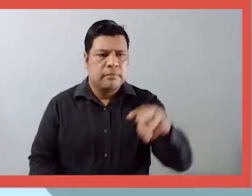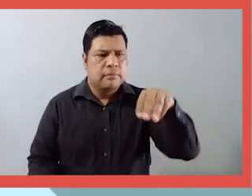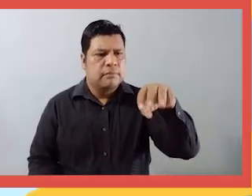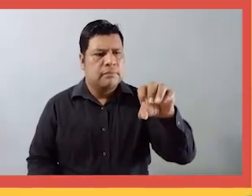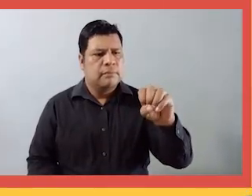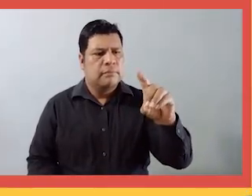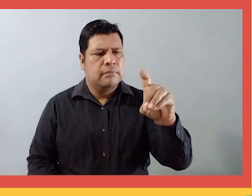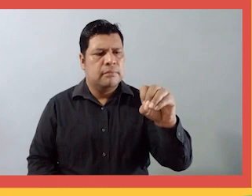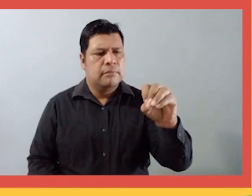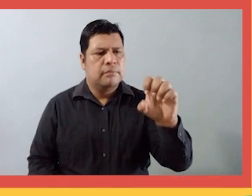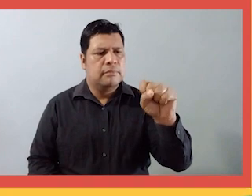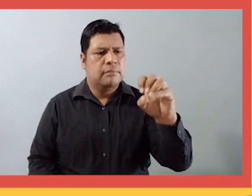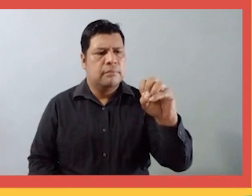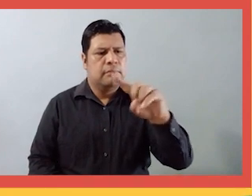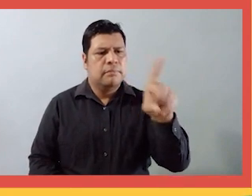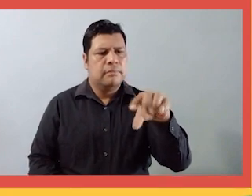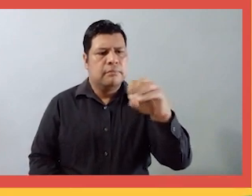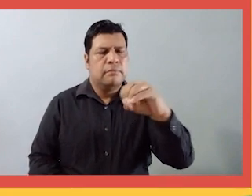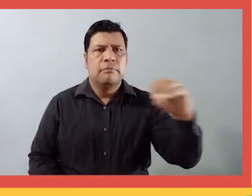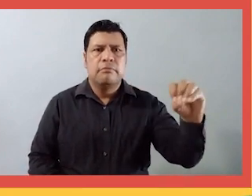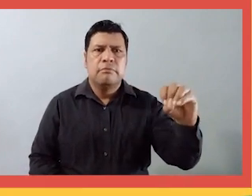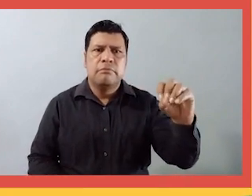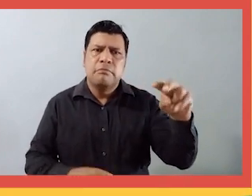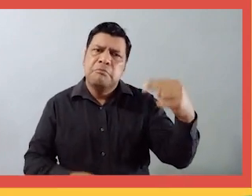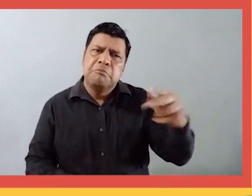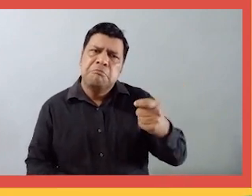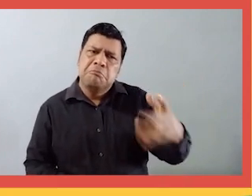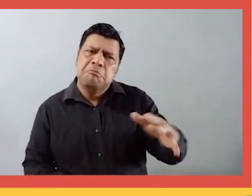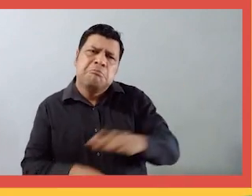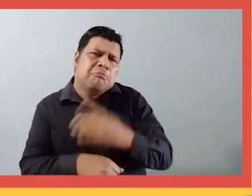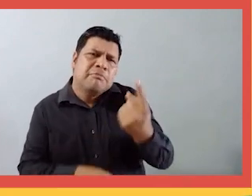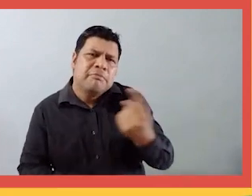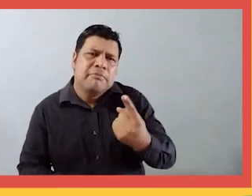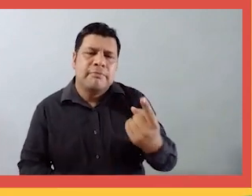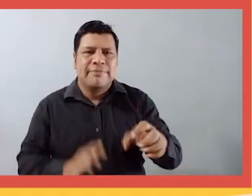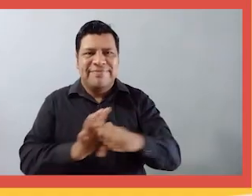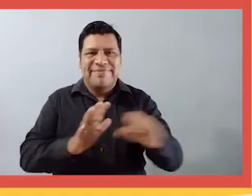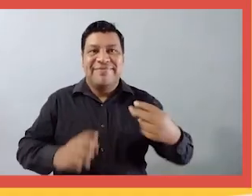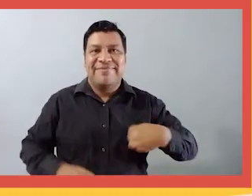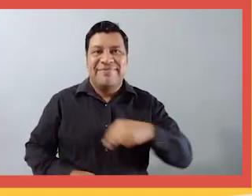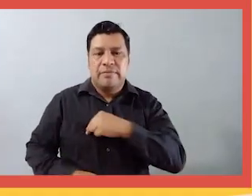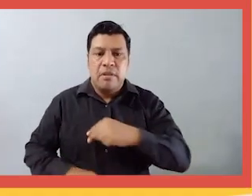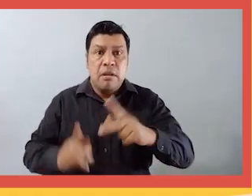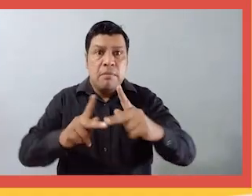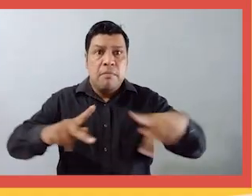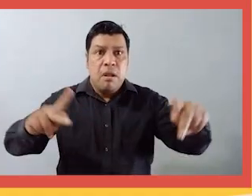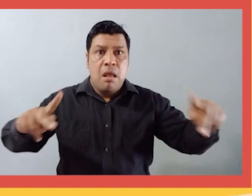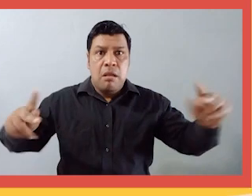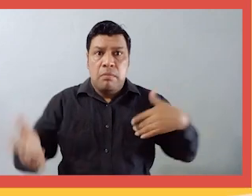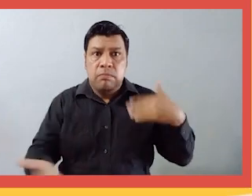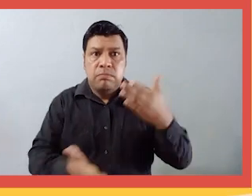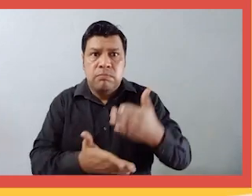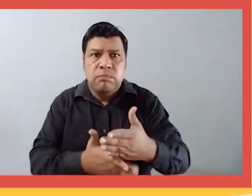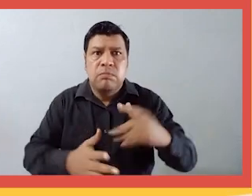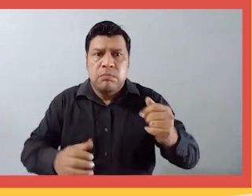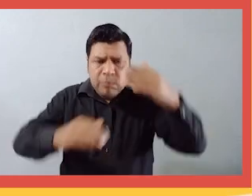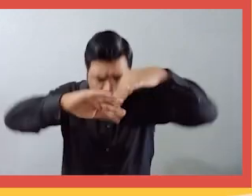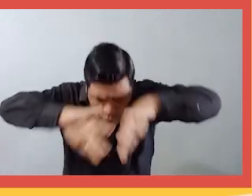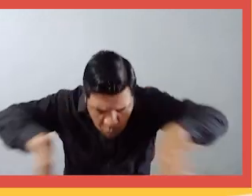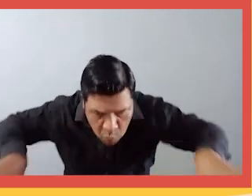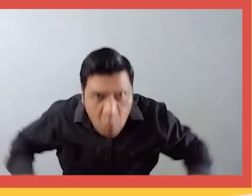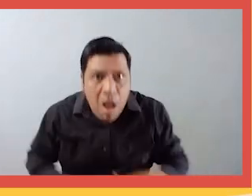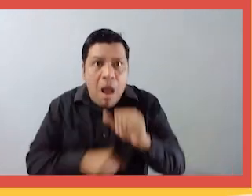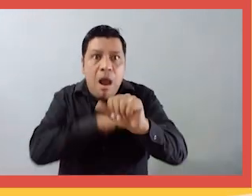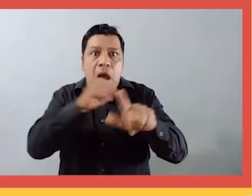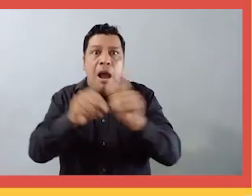¿Quiénes son y por qué llamarlos medusosos? Ir a la playa es sumergirnos en un mundo de animales con